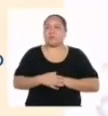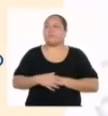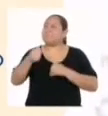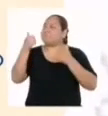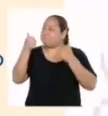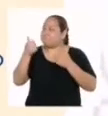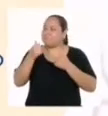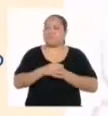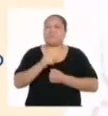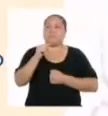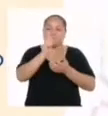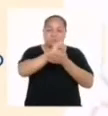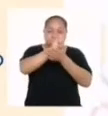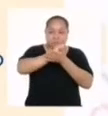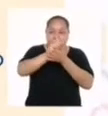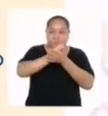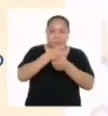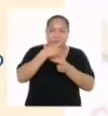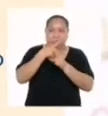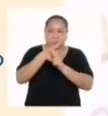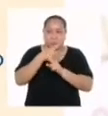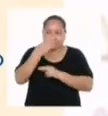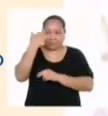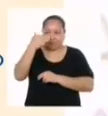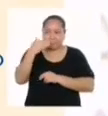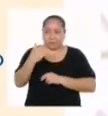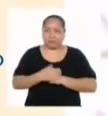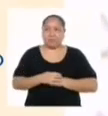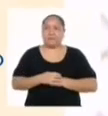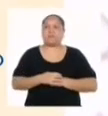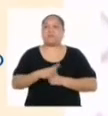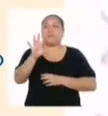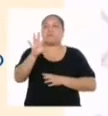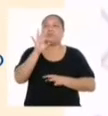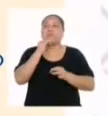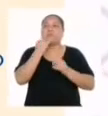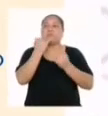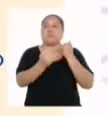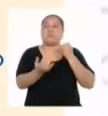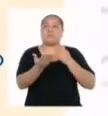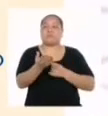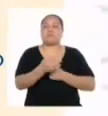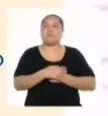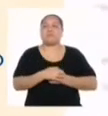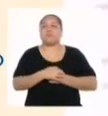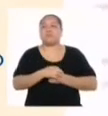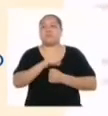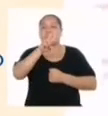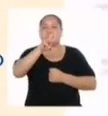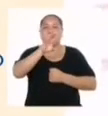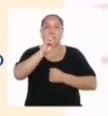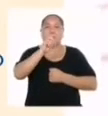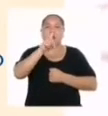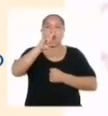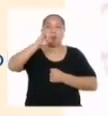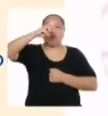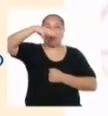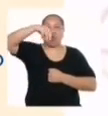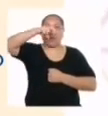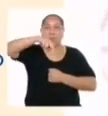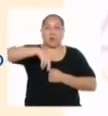Efectivamente efectuando las operaciones correspondientes obtendríamos finalmente que el volumen es de